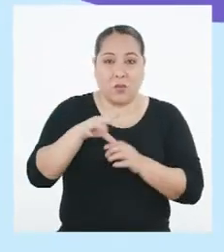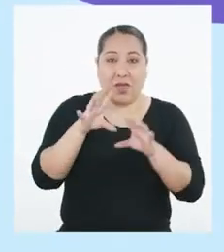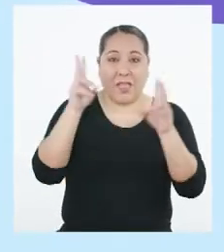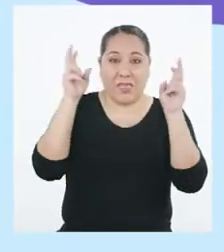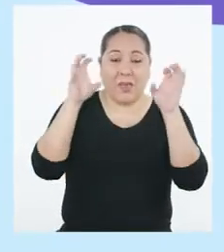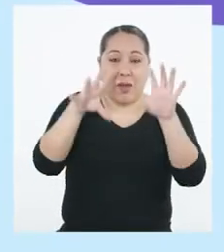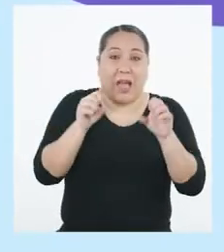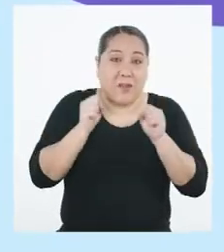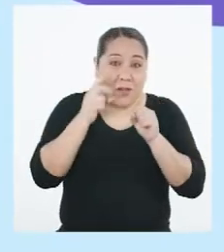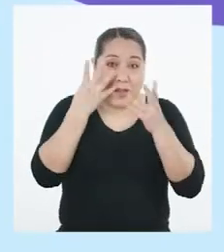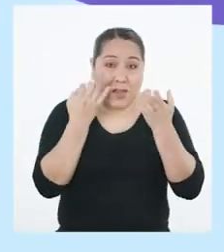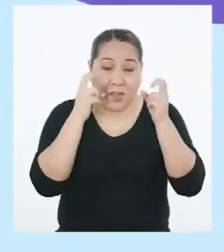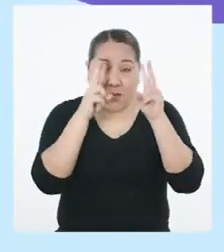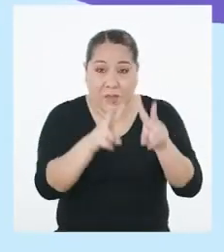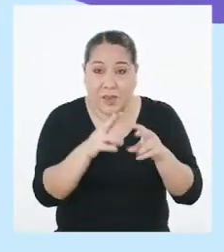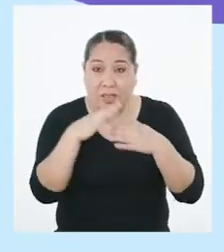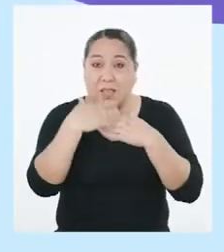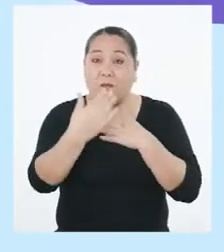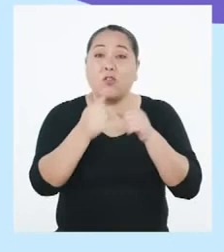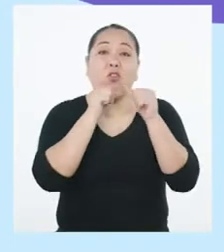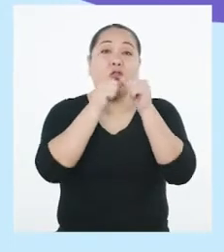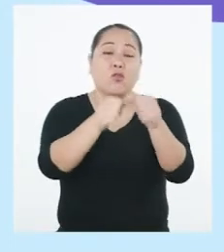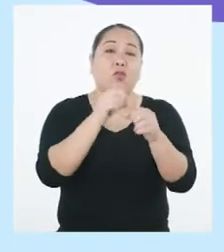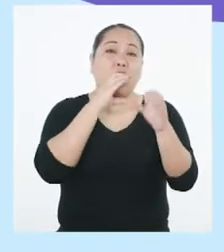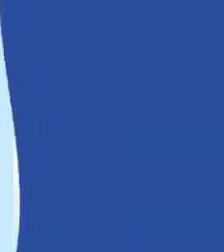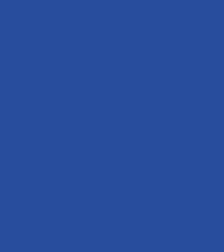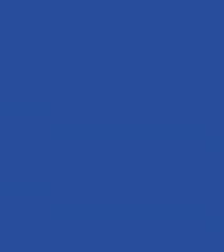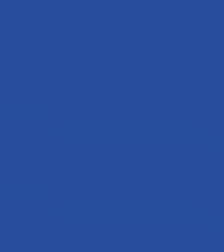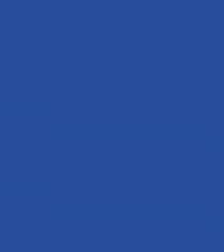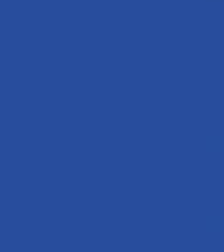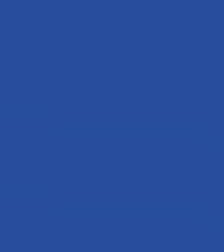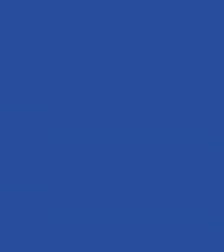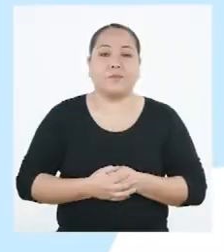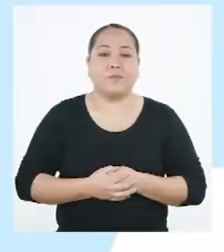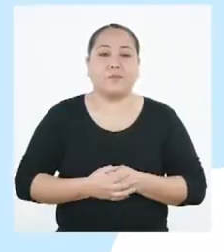heladas. ¿Lo quieren ver? Y después seguimos comentando.